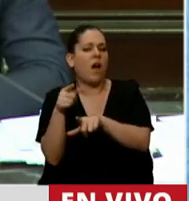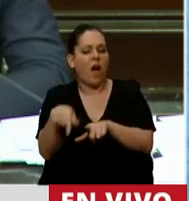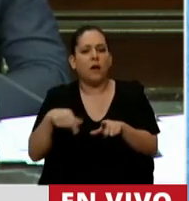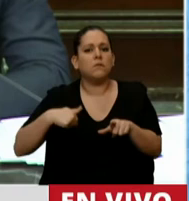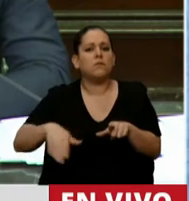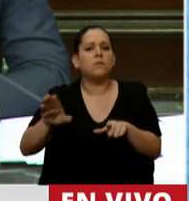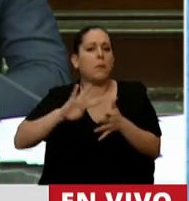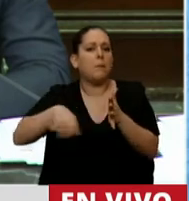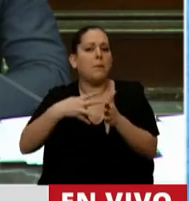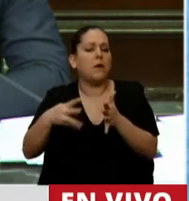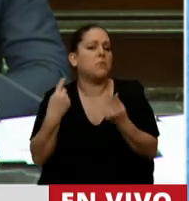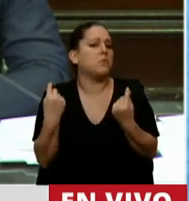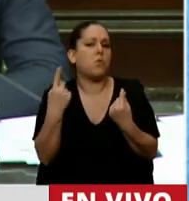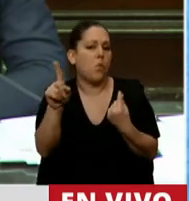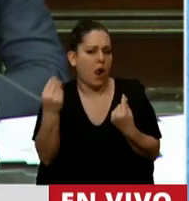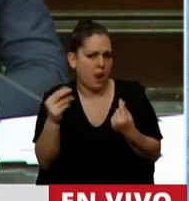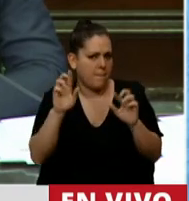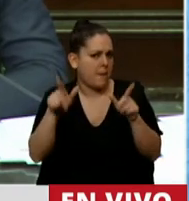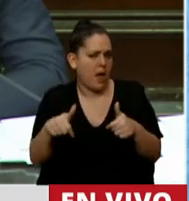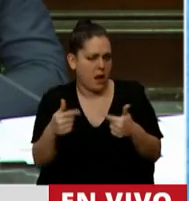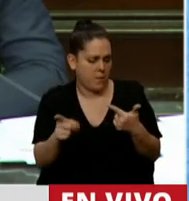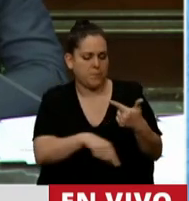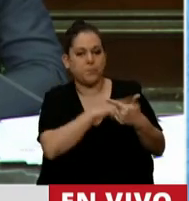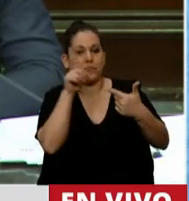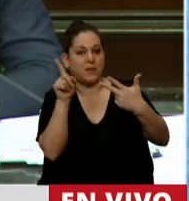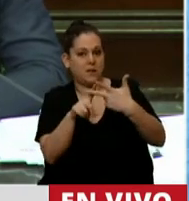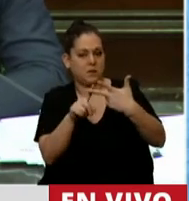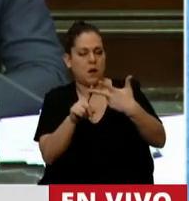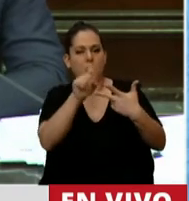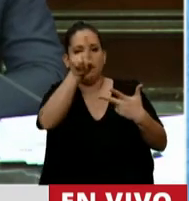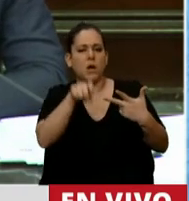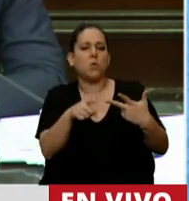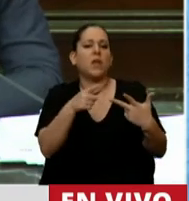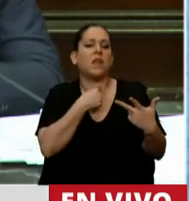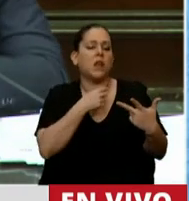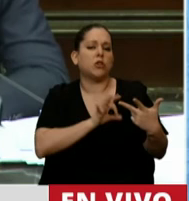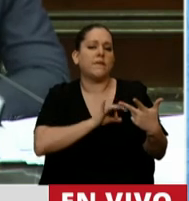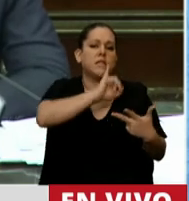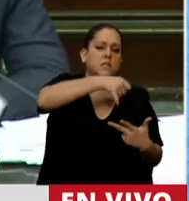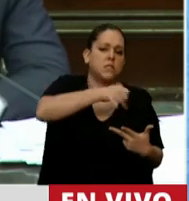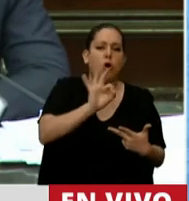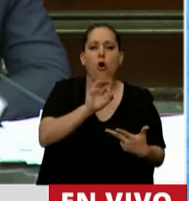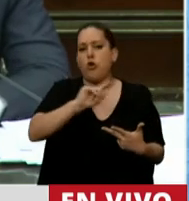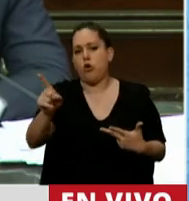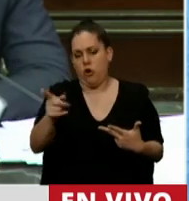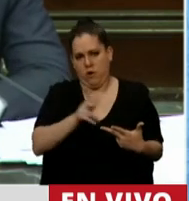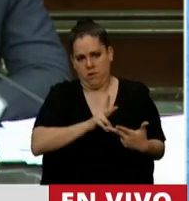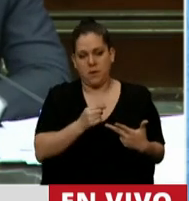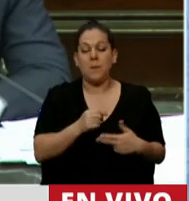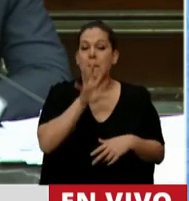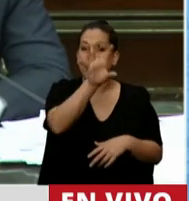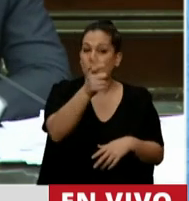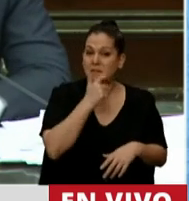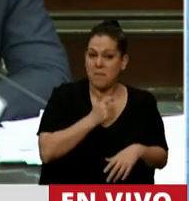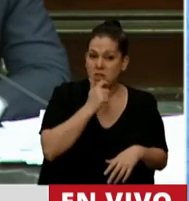de año? La tercera pregunta, y esta pregunta es por sí o por no, la provincia de Mendoza lleva 10